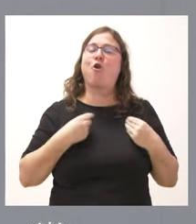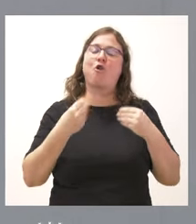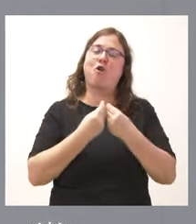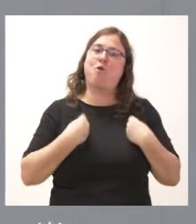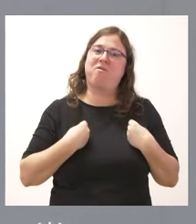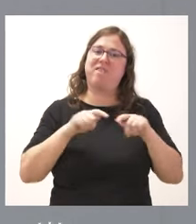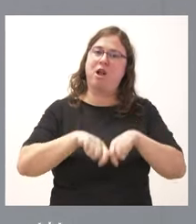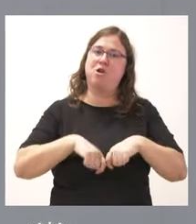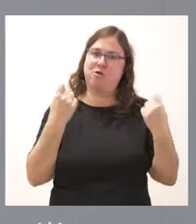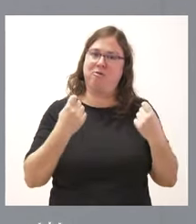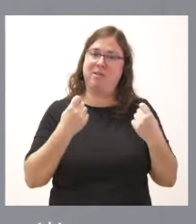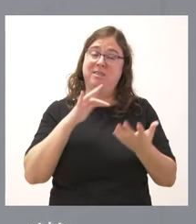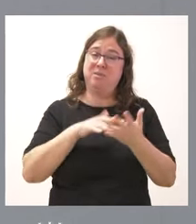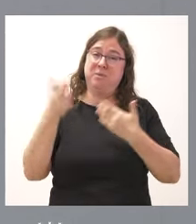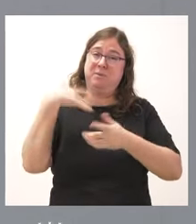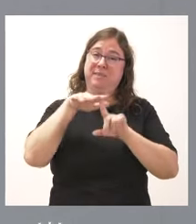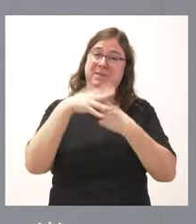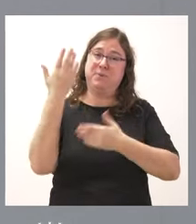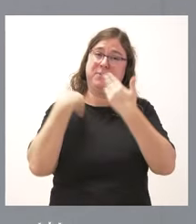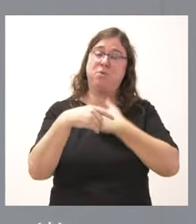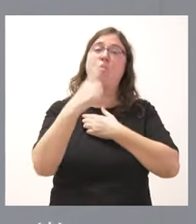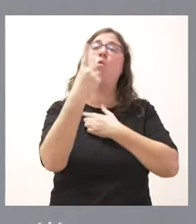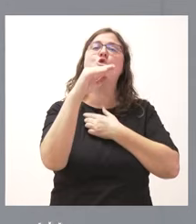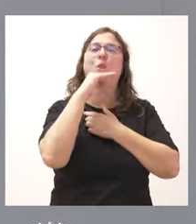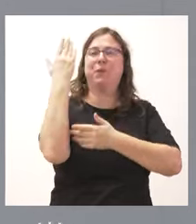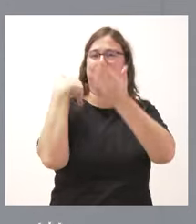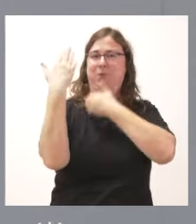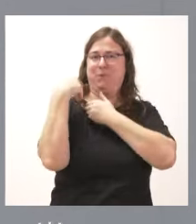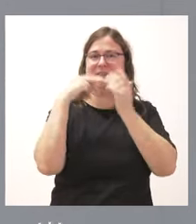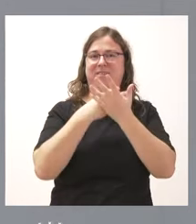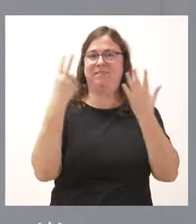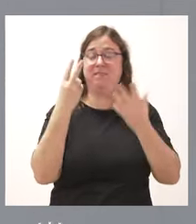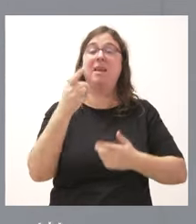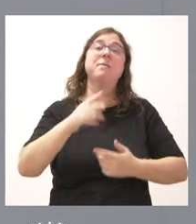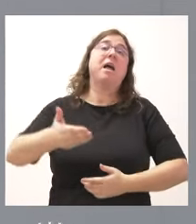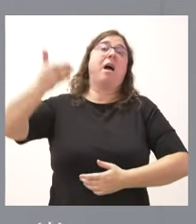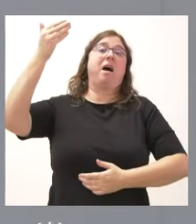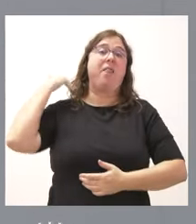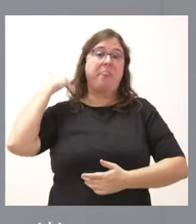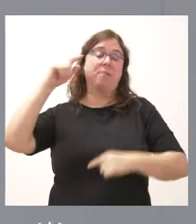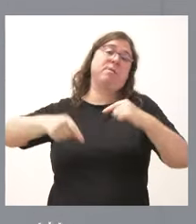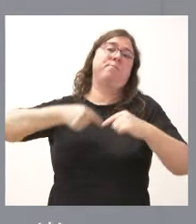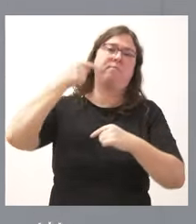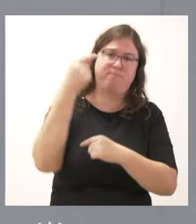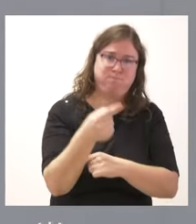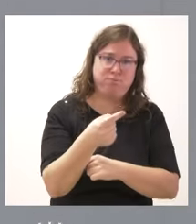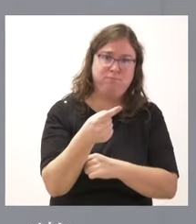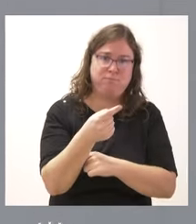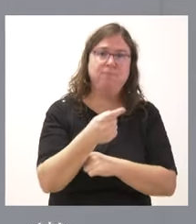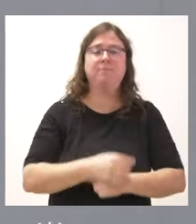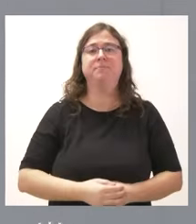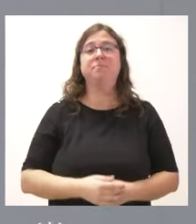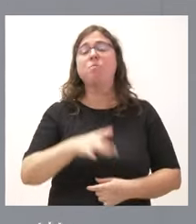fueron aquellos sucesos del 1 de octubre y los que se produjeron anteriormente y los que se han venido produciendo después